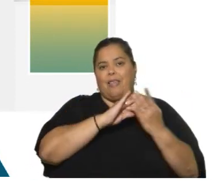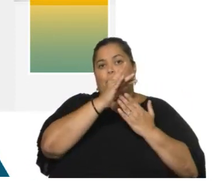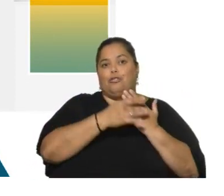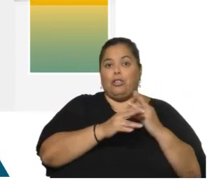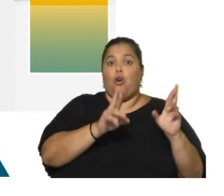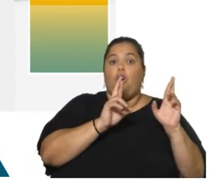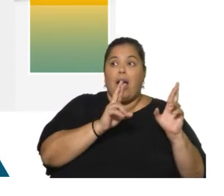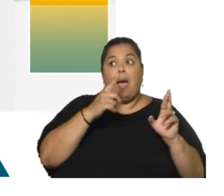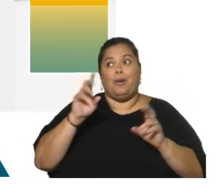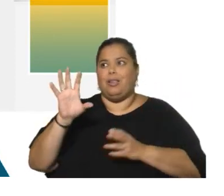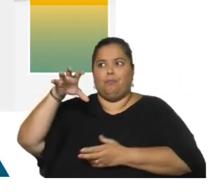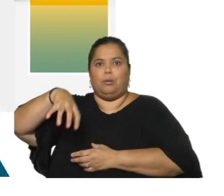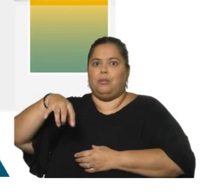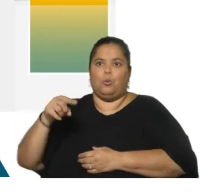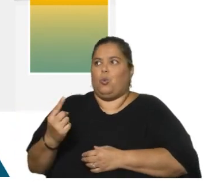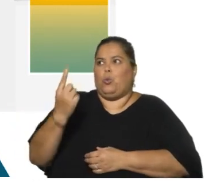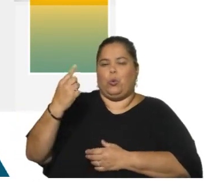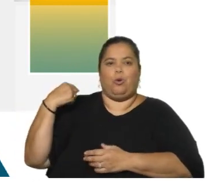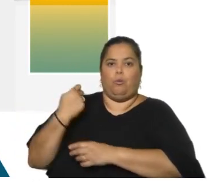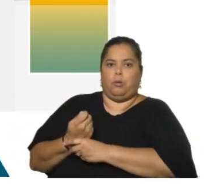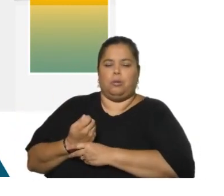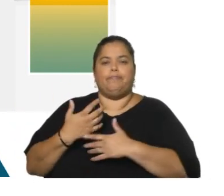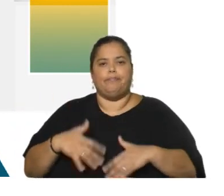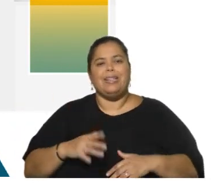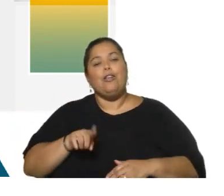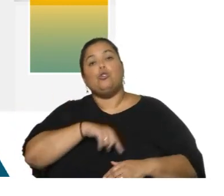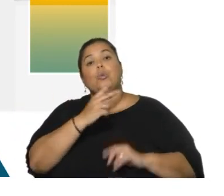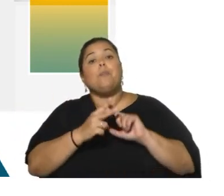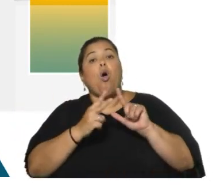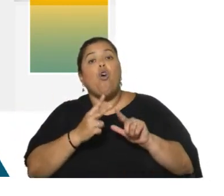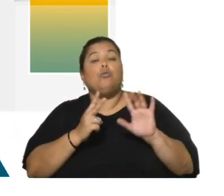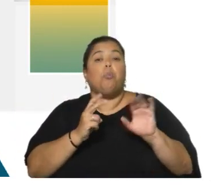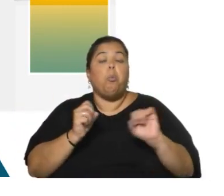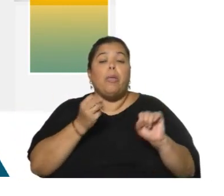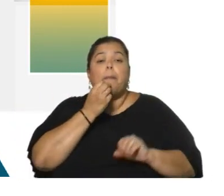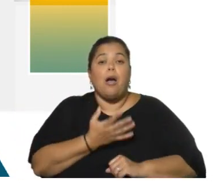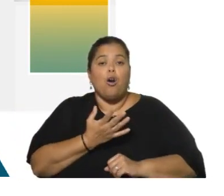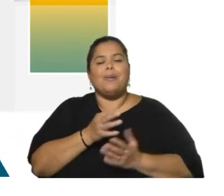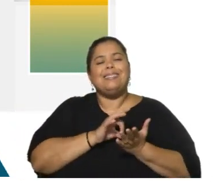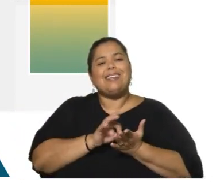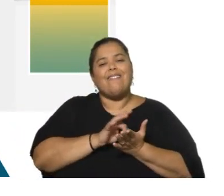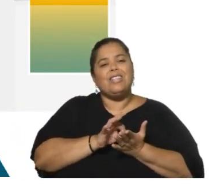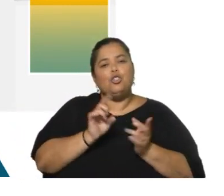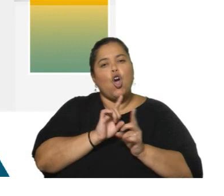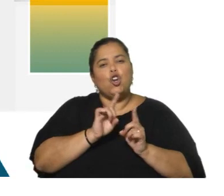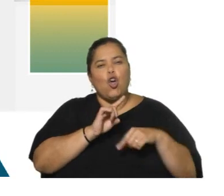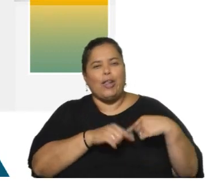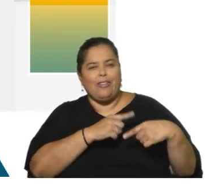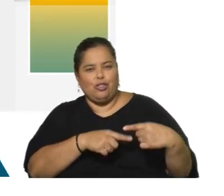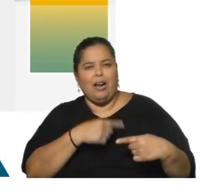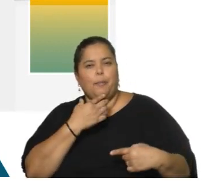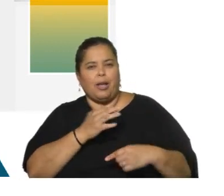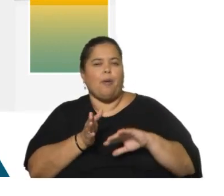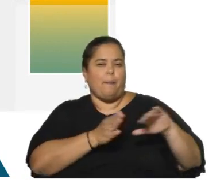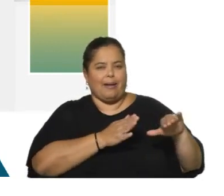quedo con, quizás un poquito más optimista, los últimos dos sectores. Los servicios no tradicionales, más allá del turismo y